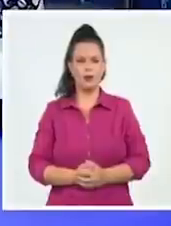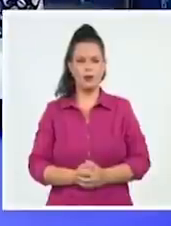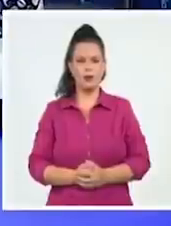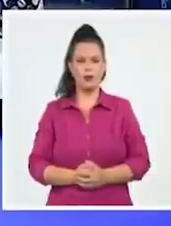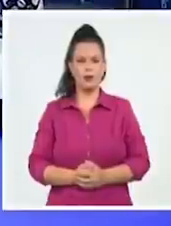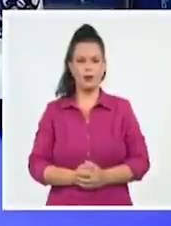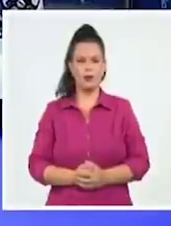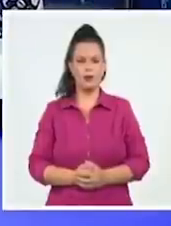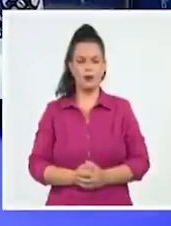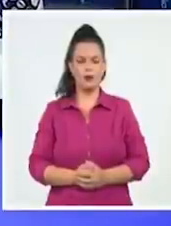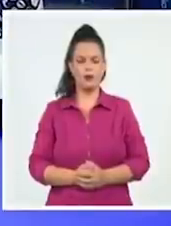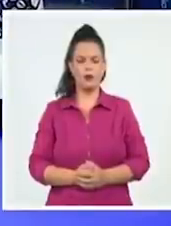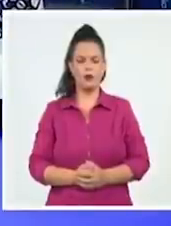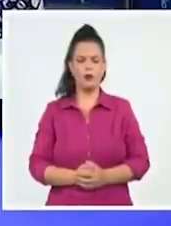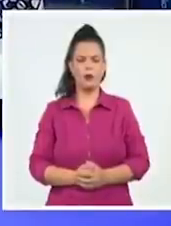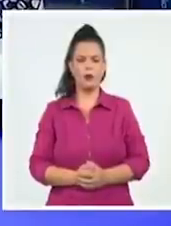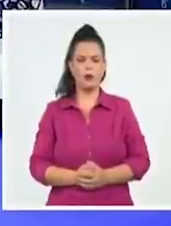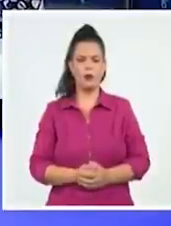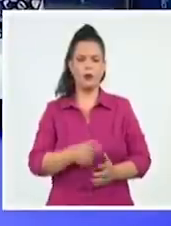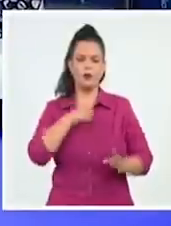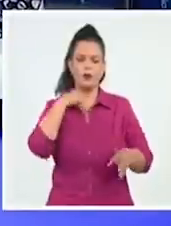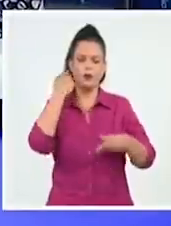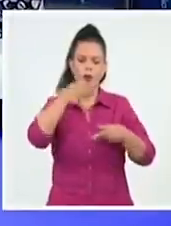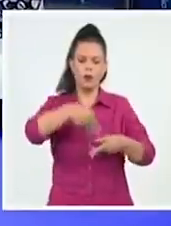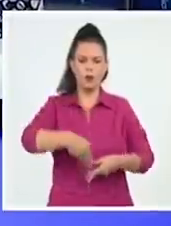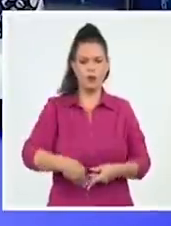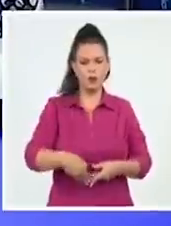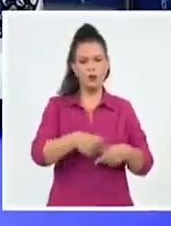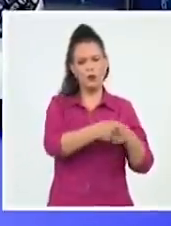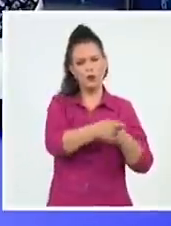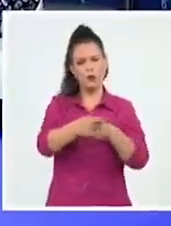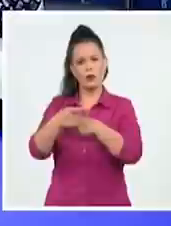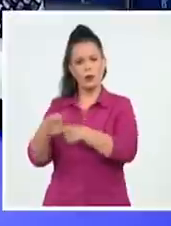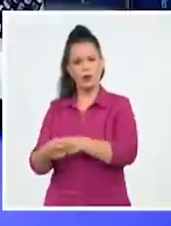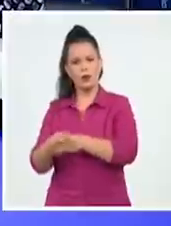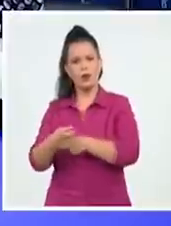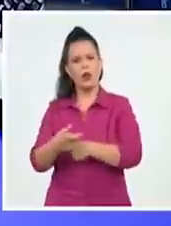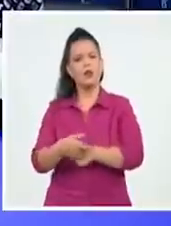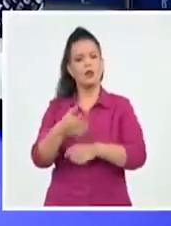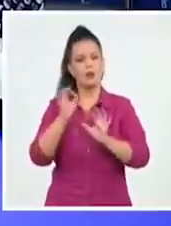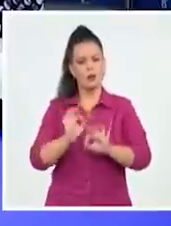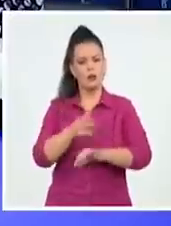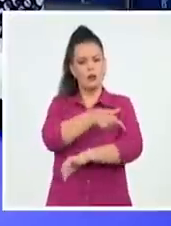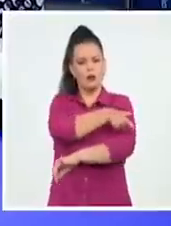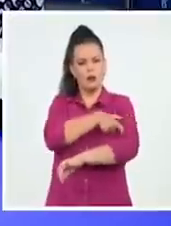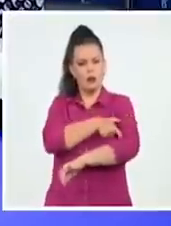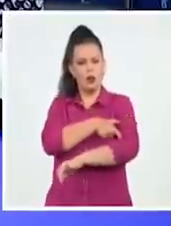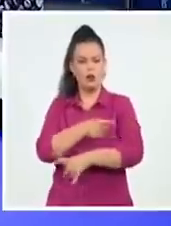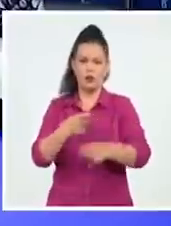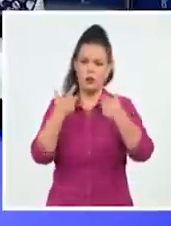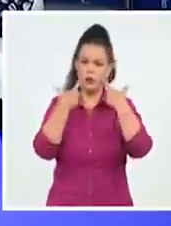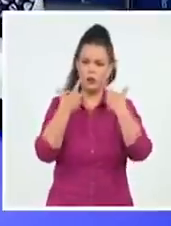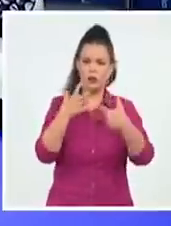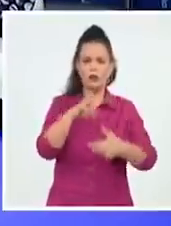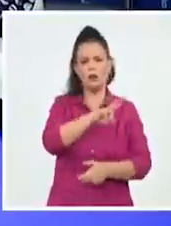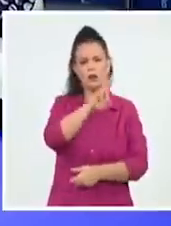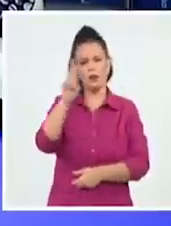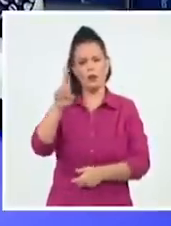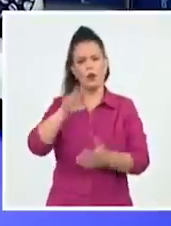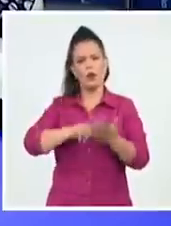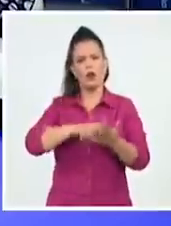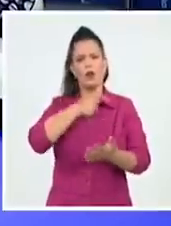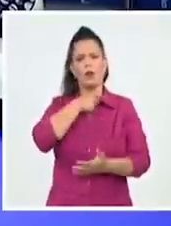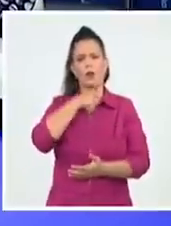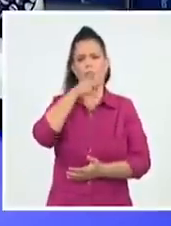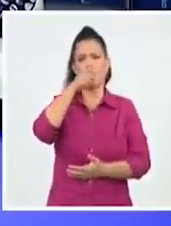Falleció el combatiente del Moncada, Pedro Gerardo Gutiérrez Santos. El destacado combatiente revolucionario, Pedro Gerardo Gutiérrez